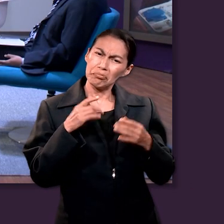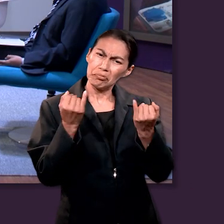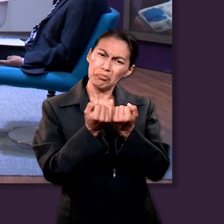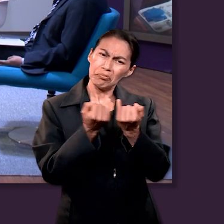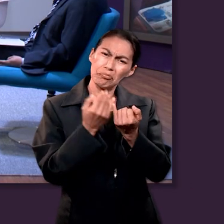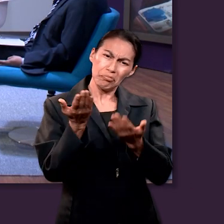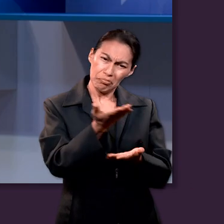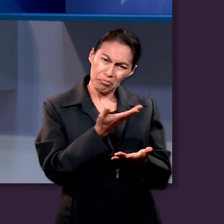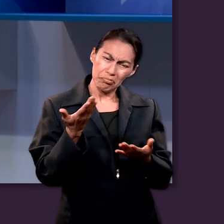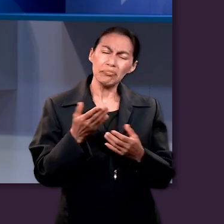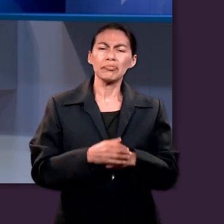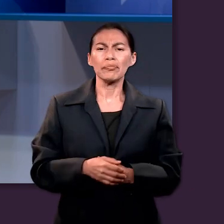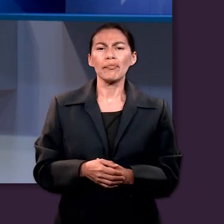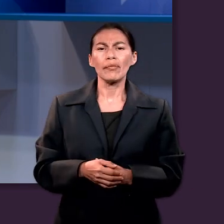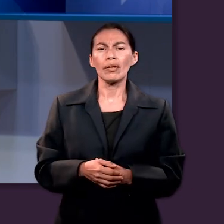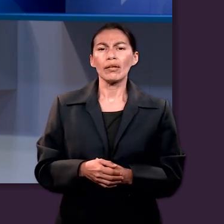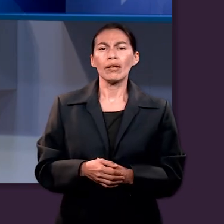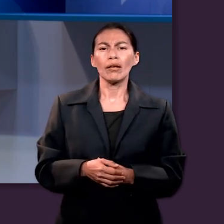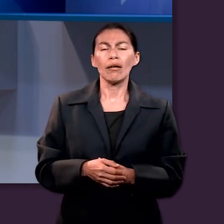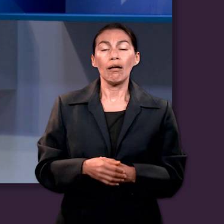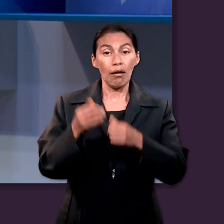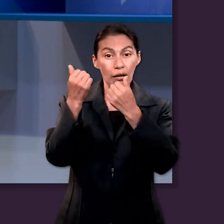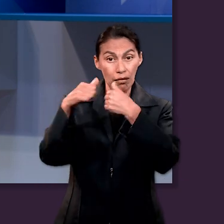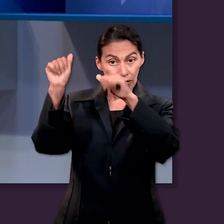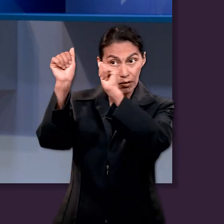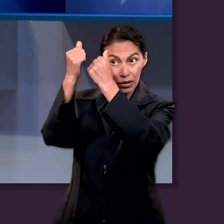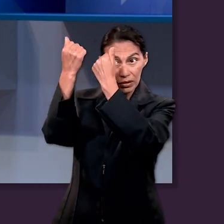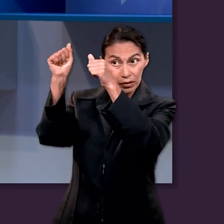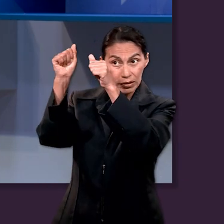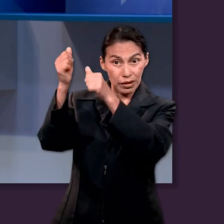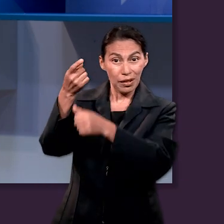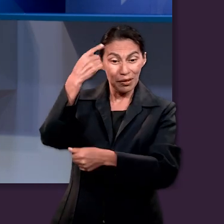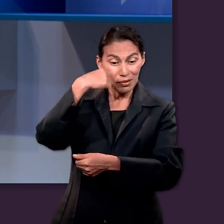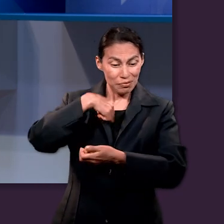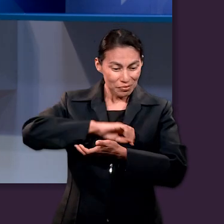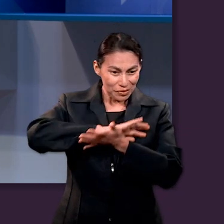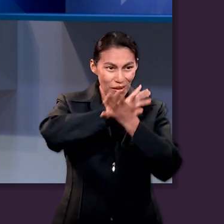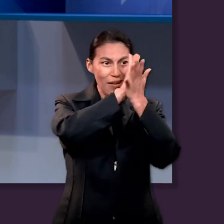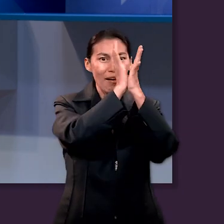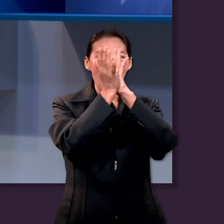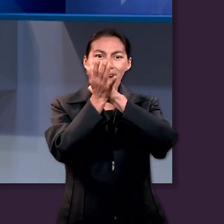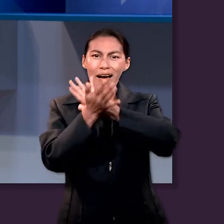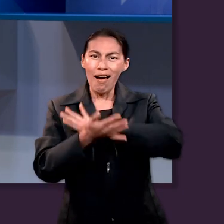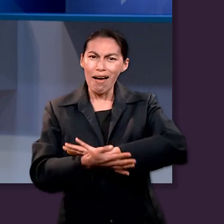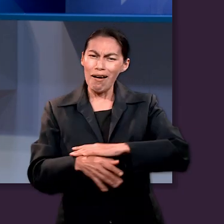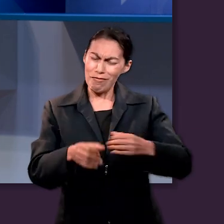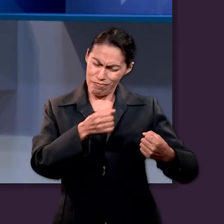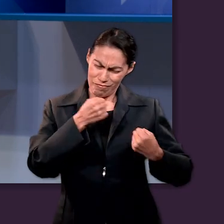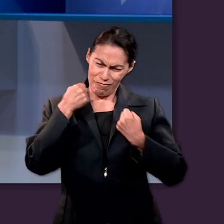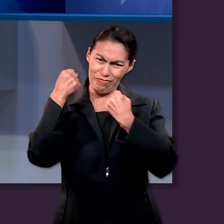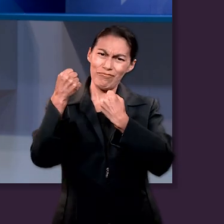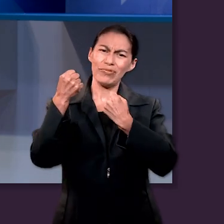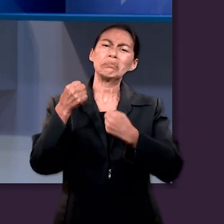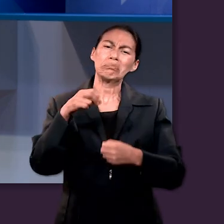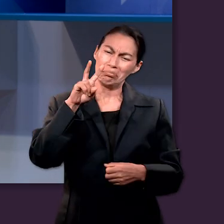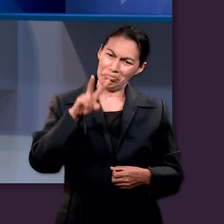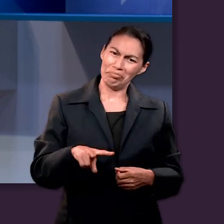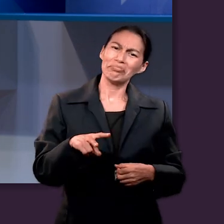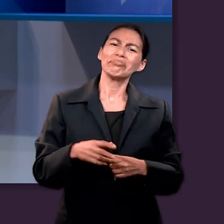definitivamente coincido con ustedes en el sentido de que la alabanza tiene ese poder de transformarnos, de